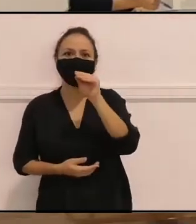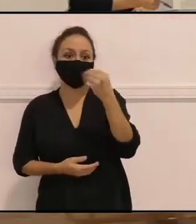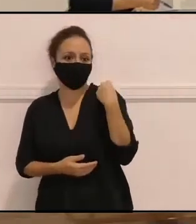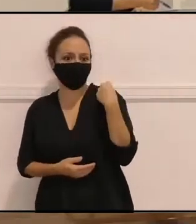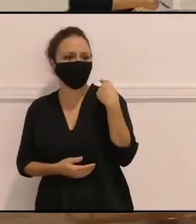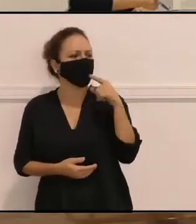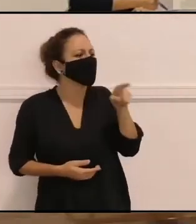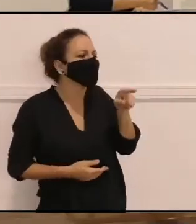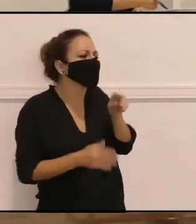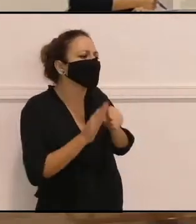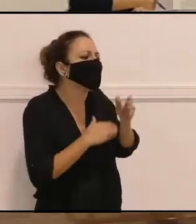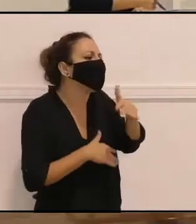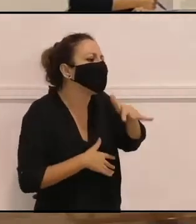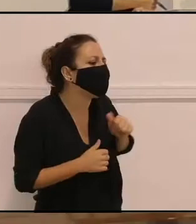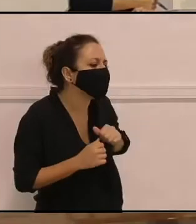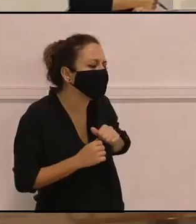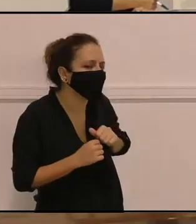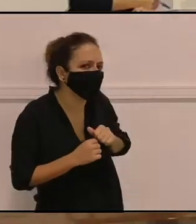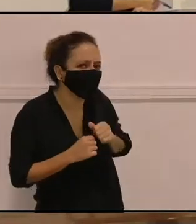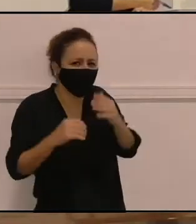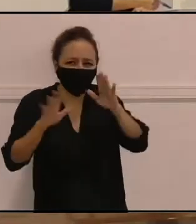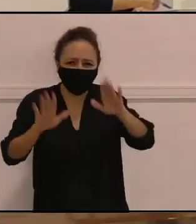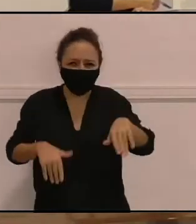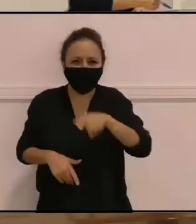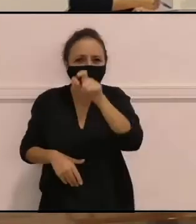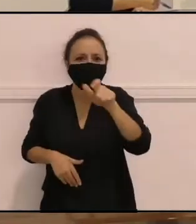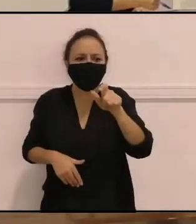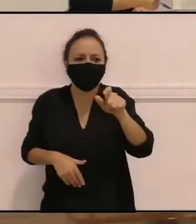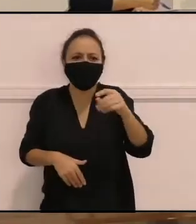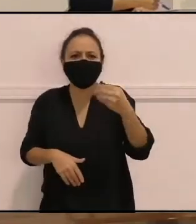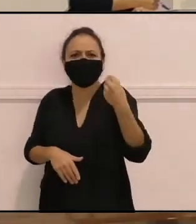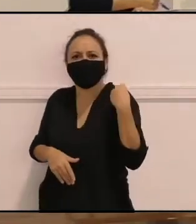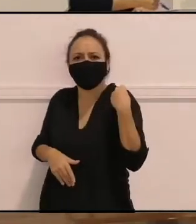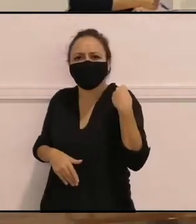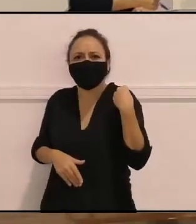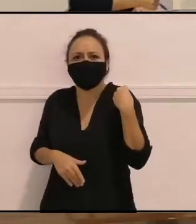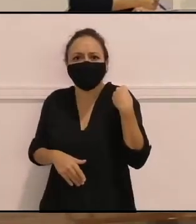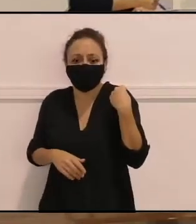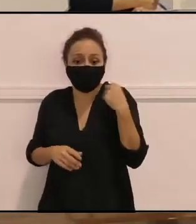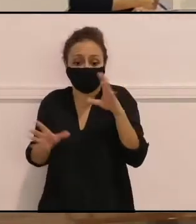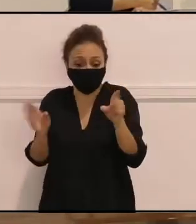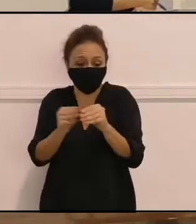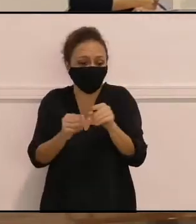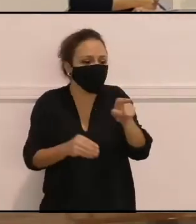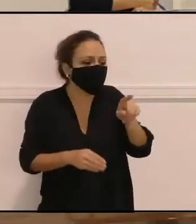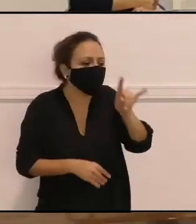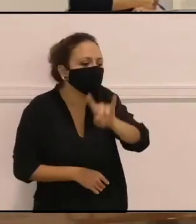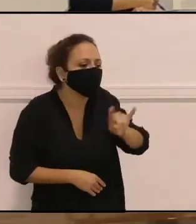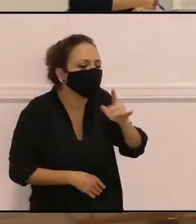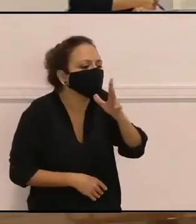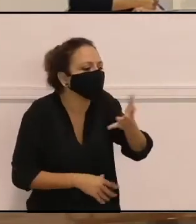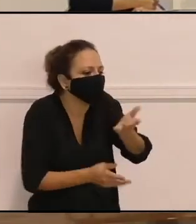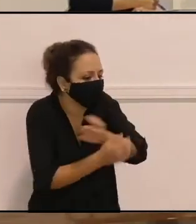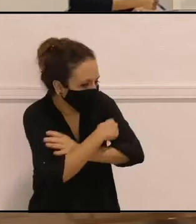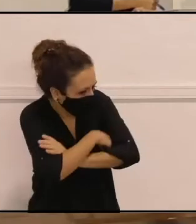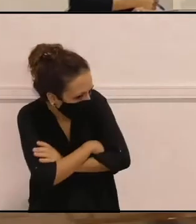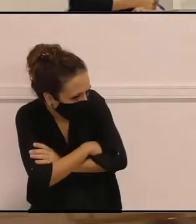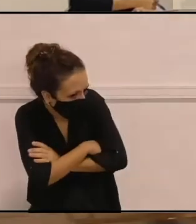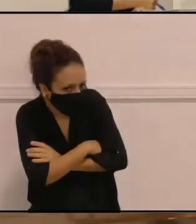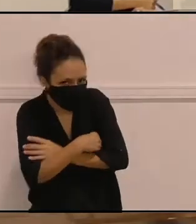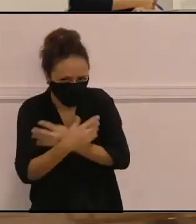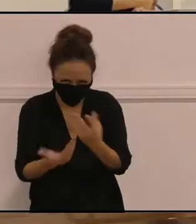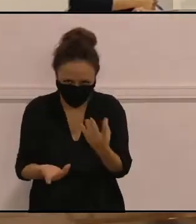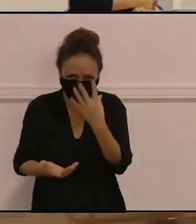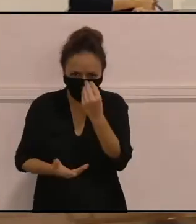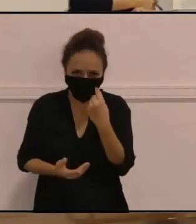eres, no? Realmente lo que la gente quiere preguntarte es por qué eres negra, ¿no? Y lo enlazo con lo que comentaba esta mañana, ¿no? Hay una